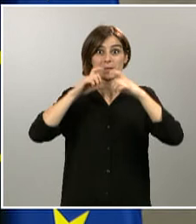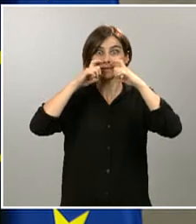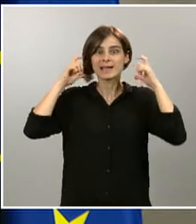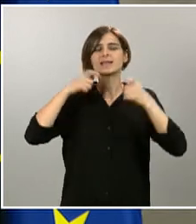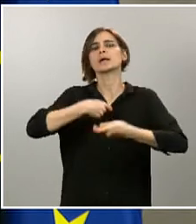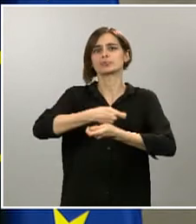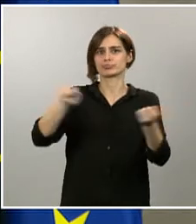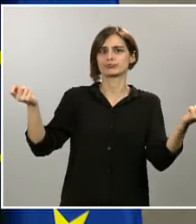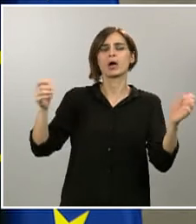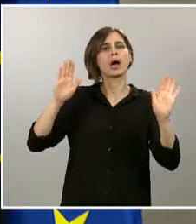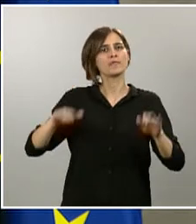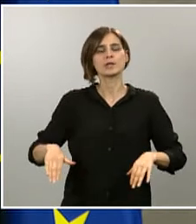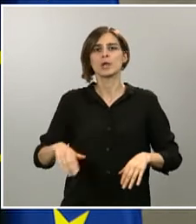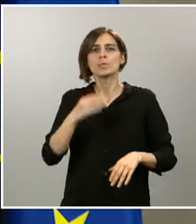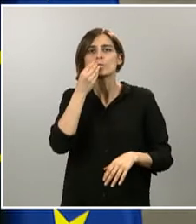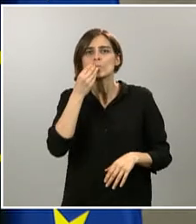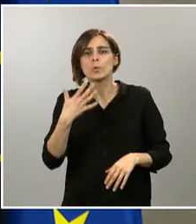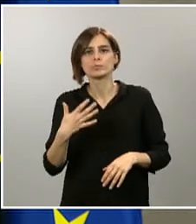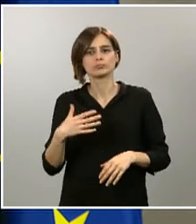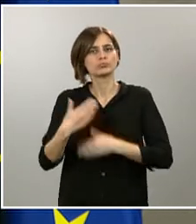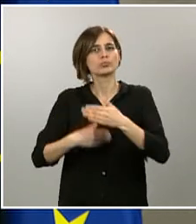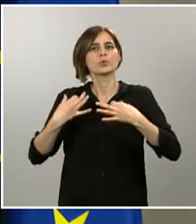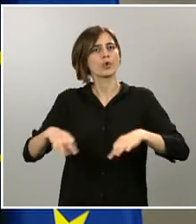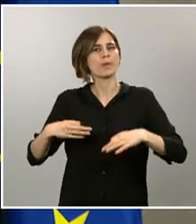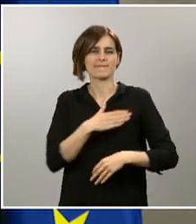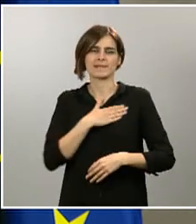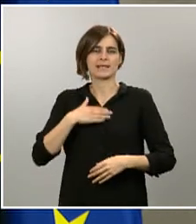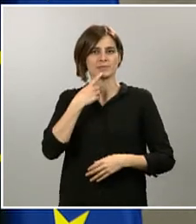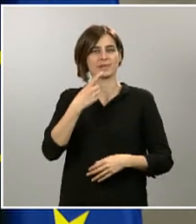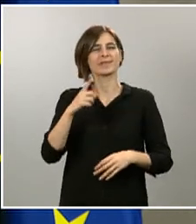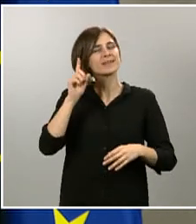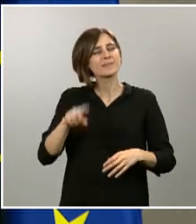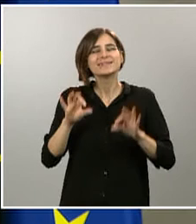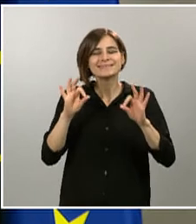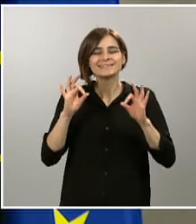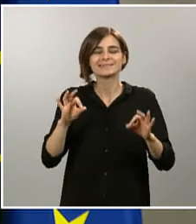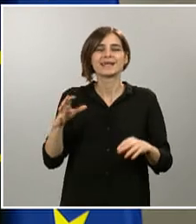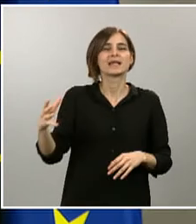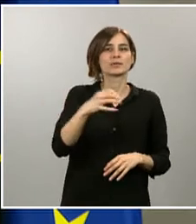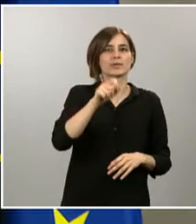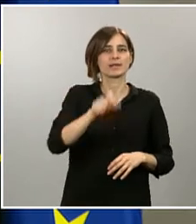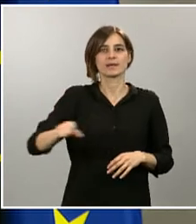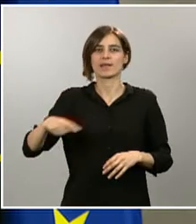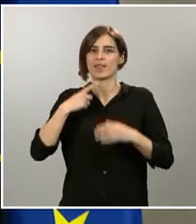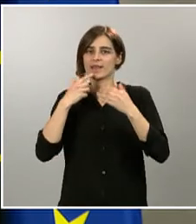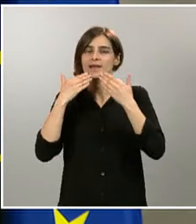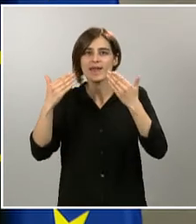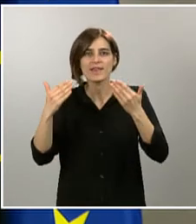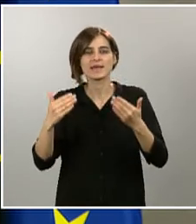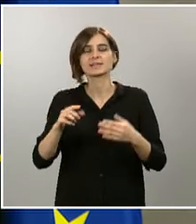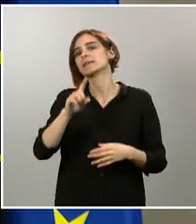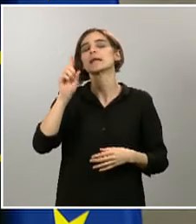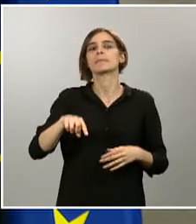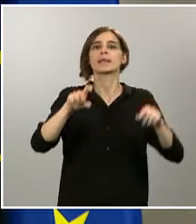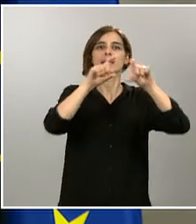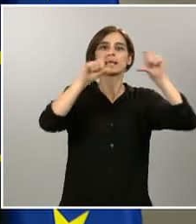con toda normalidad y lo queríamos destacar. Y, sobre todo, agradecer al conjunto de la ciudadanía y también a los actores, a los empresarios, a los